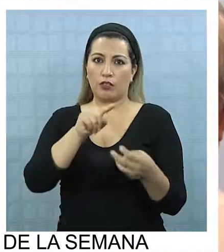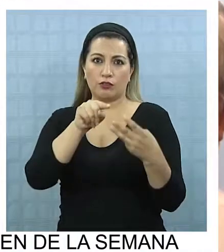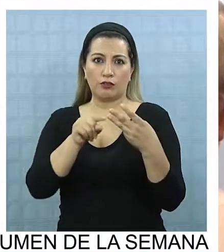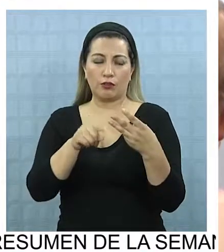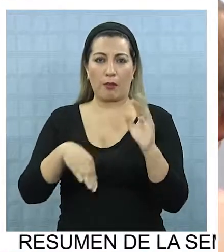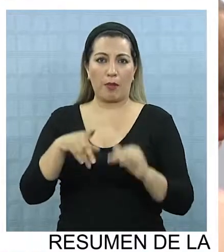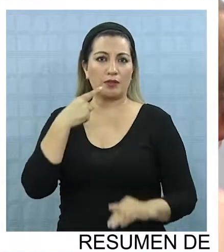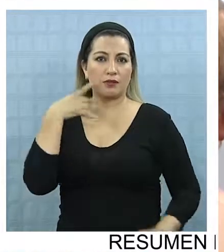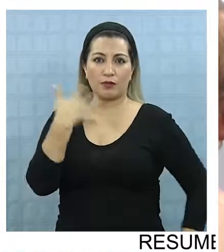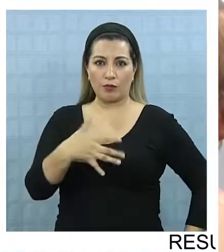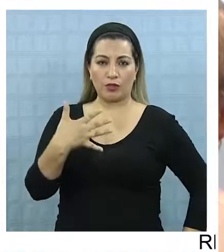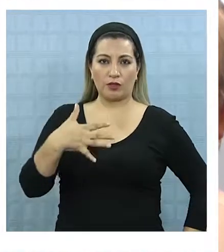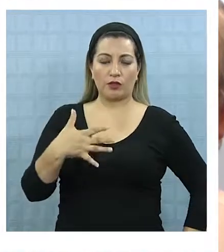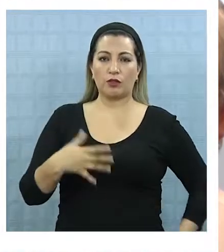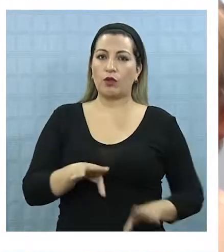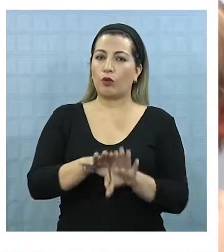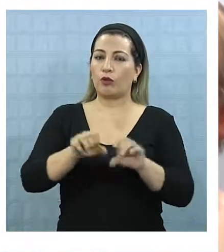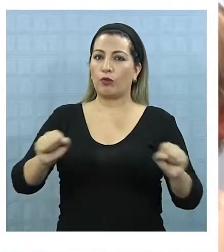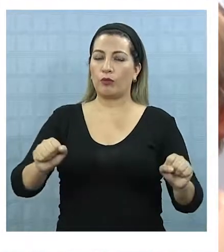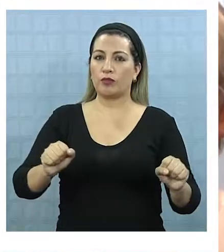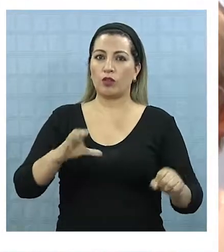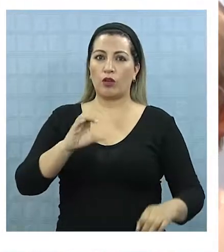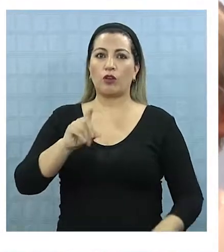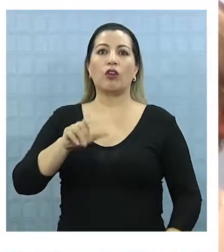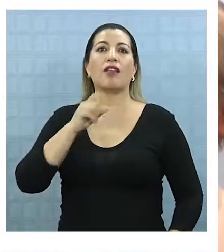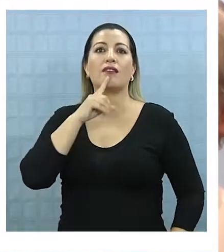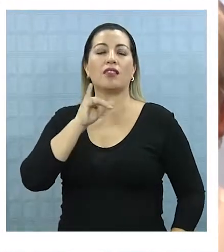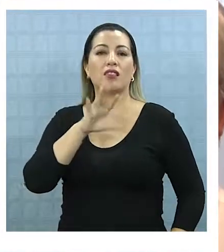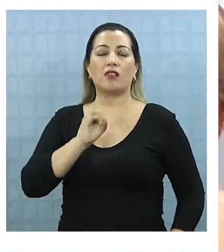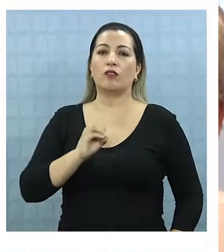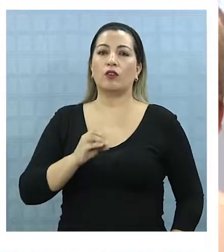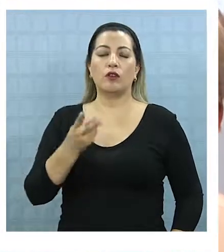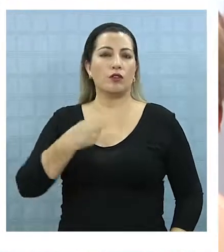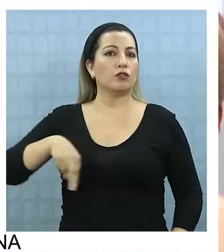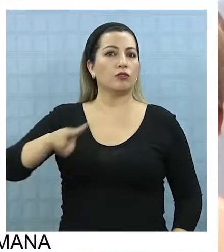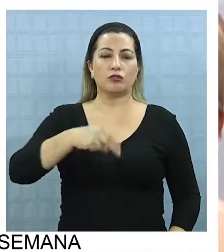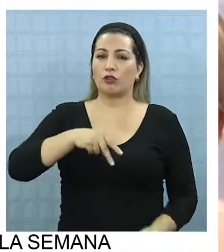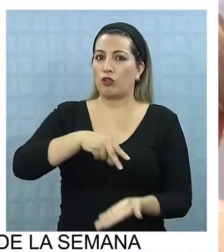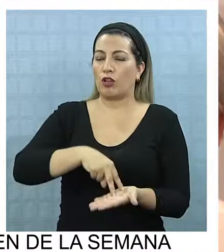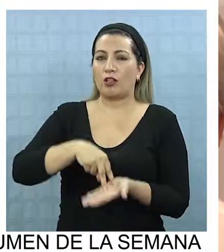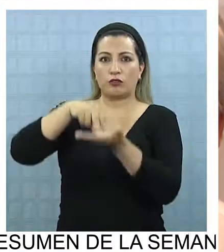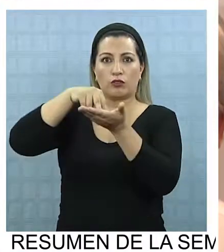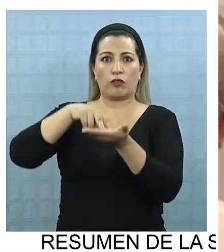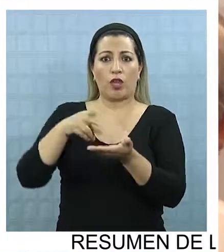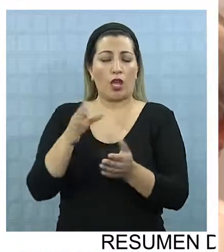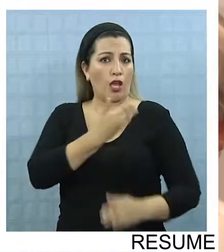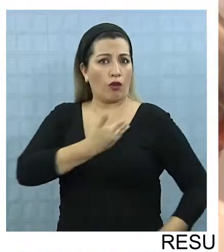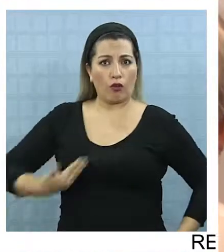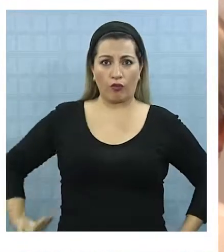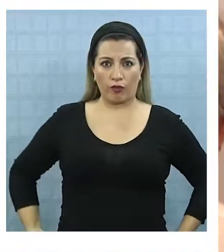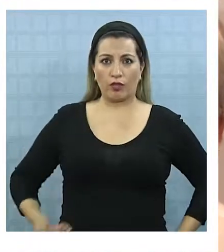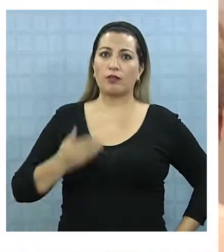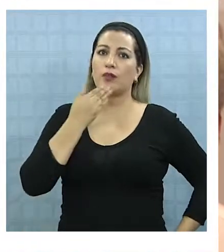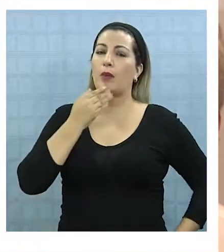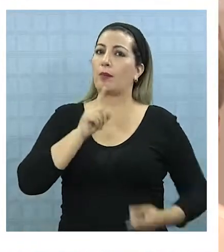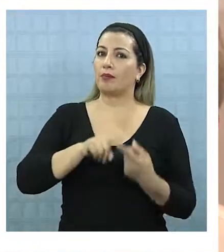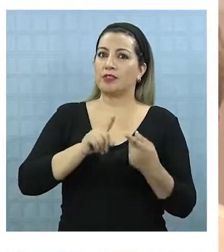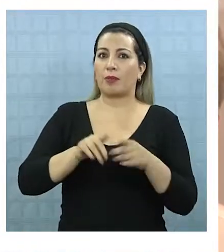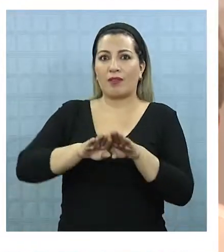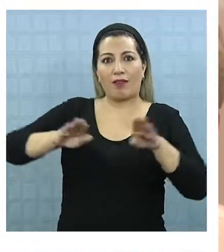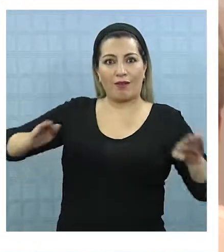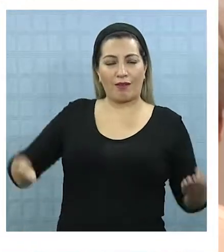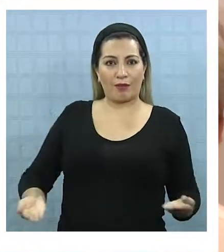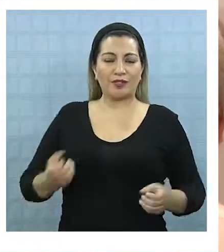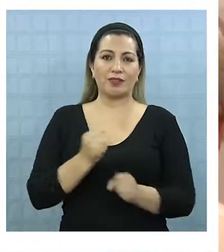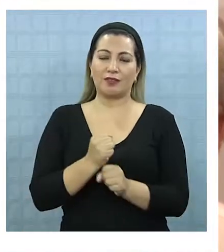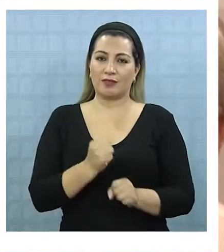tercero, creo que lo más relevante, un compromiso colectivo de que finalmente para nosotros la SOFRI, no solo como gobierno, sino que también como participantes de